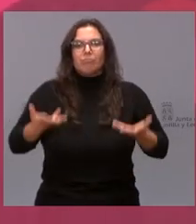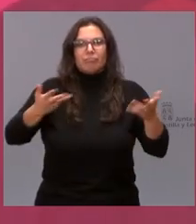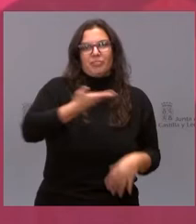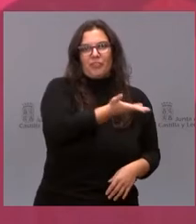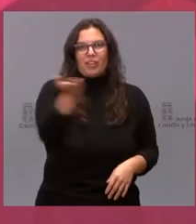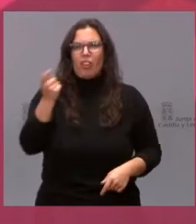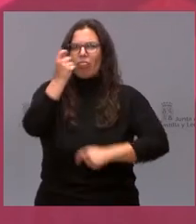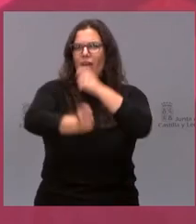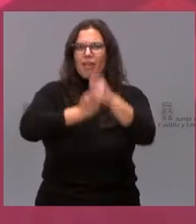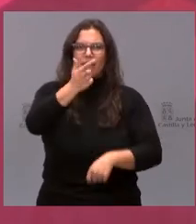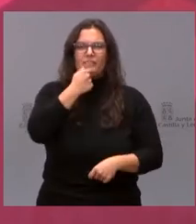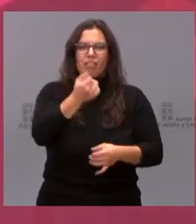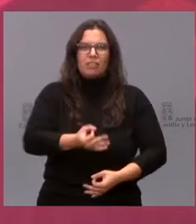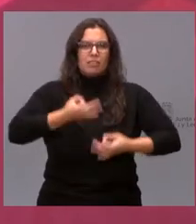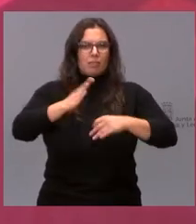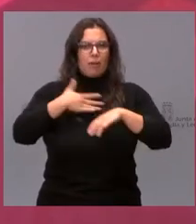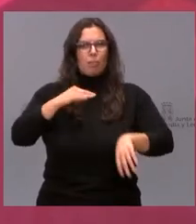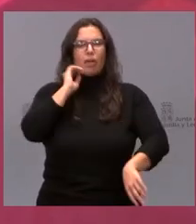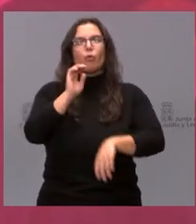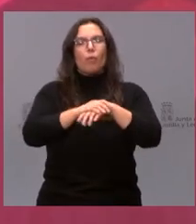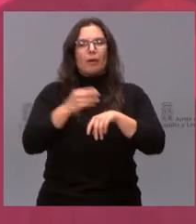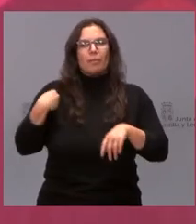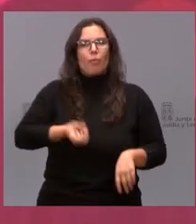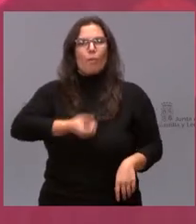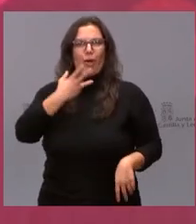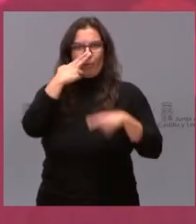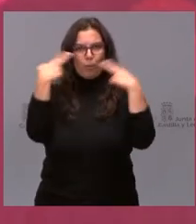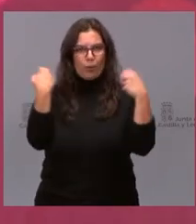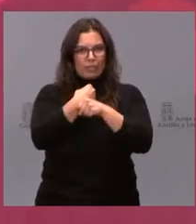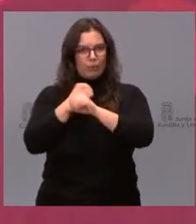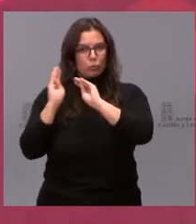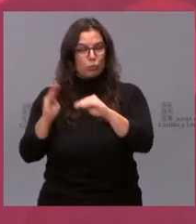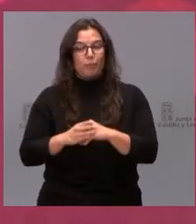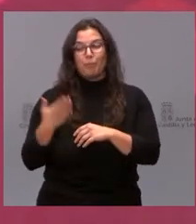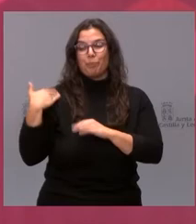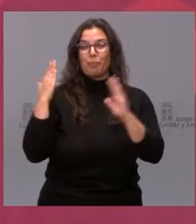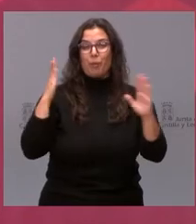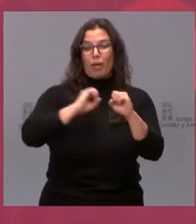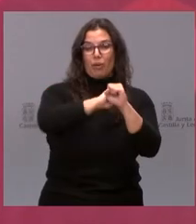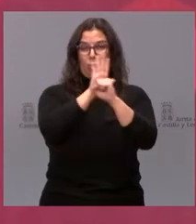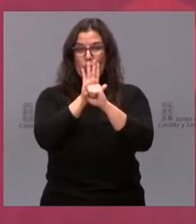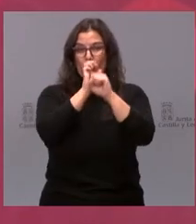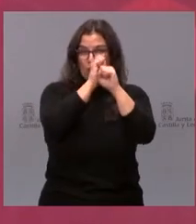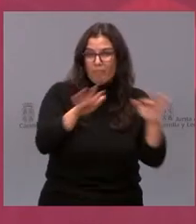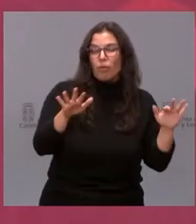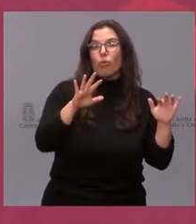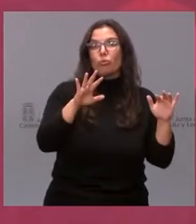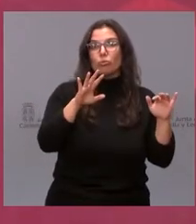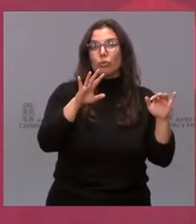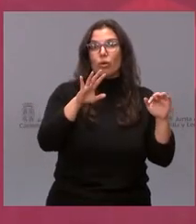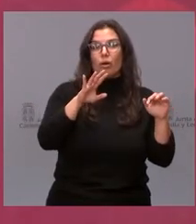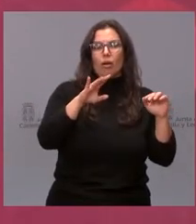todas las facilidades para cumplir su vocación pública. La pandemia y los respectivos